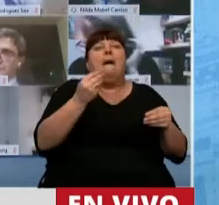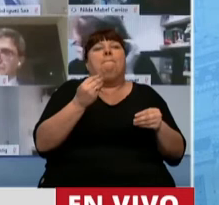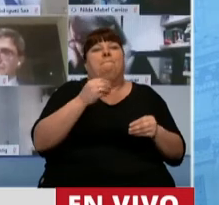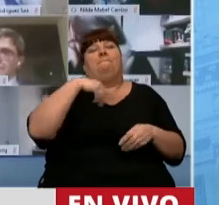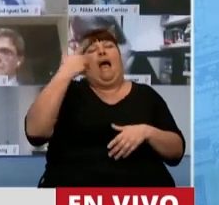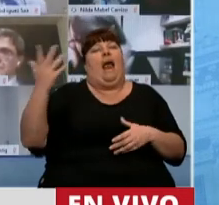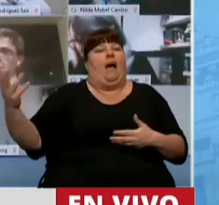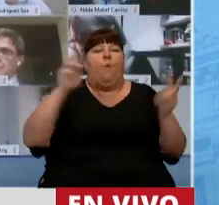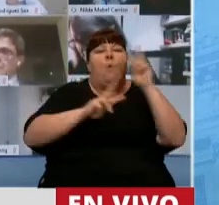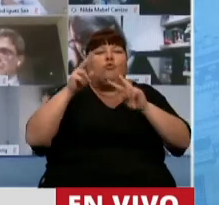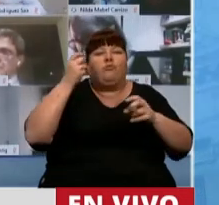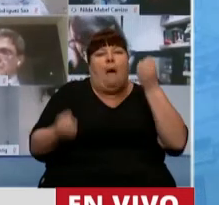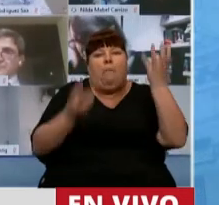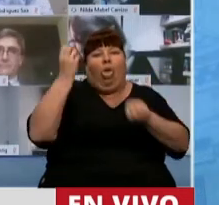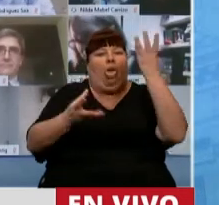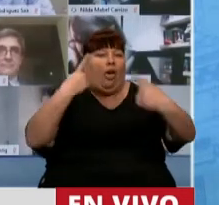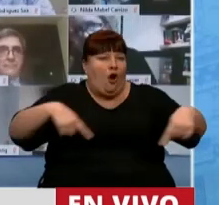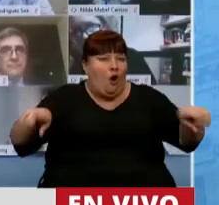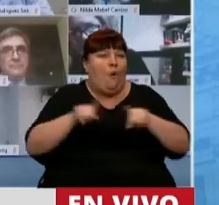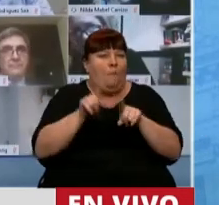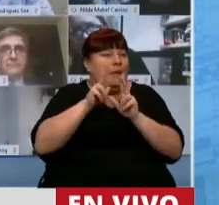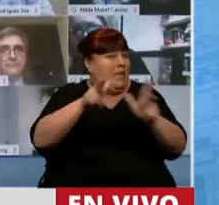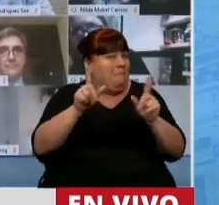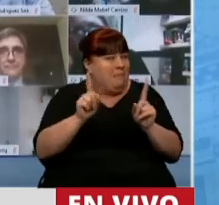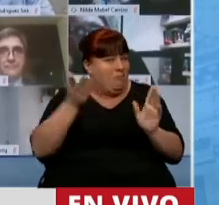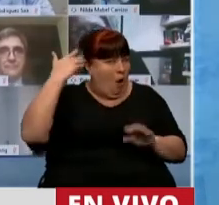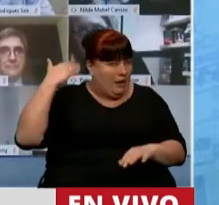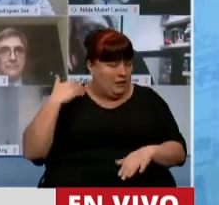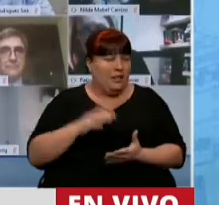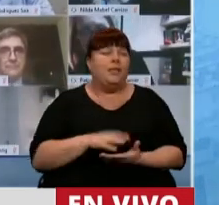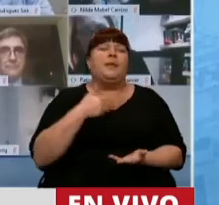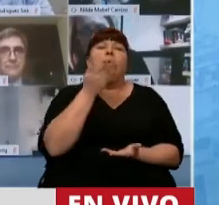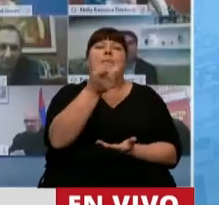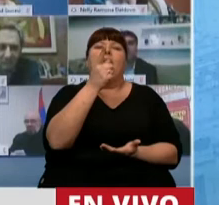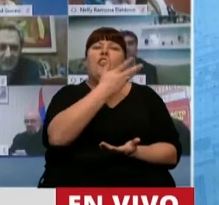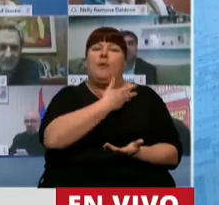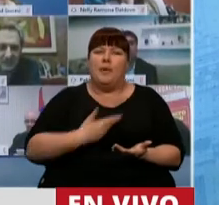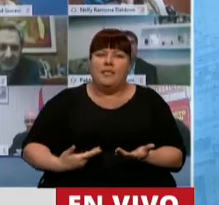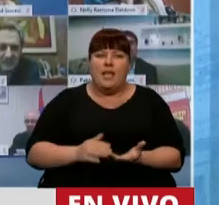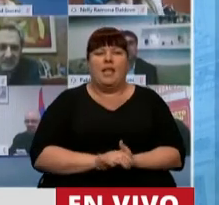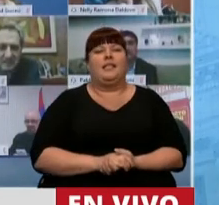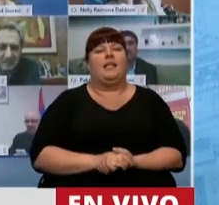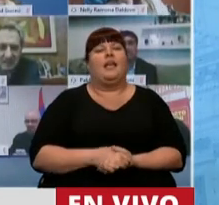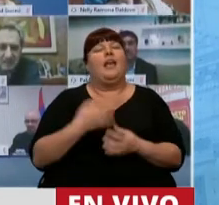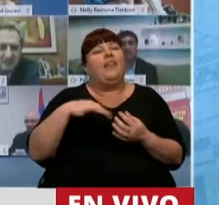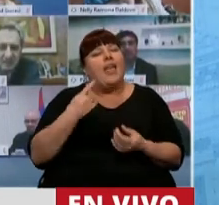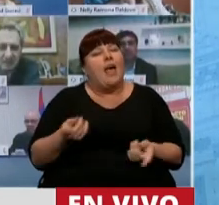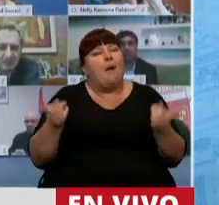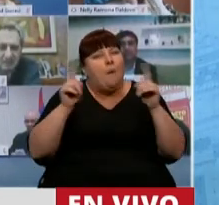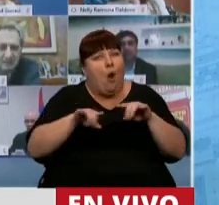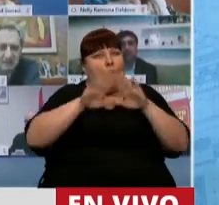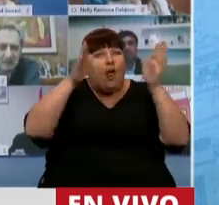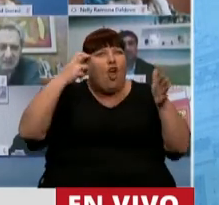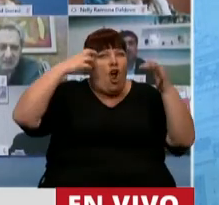poder venir por todo como avisoraron. Le pido, señor Presidente, que recupere la